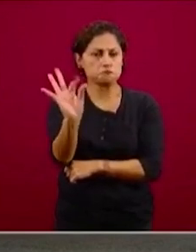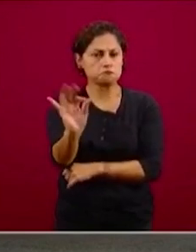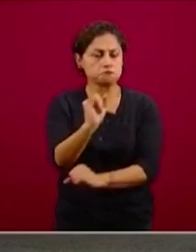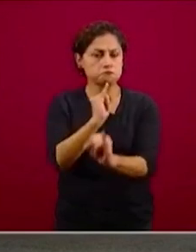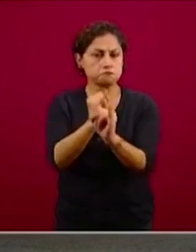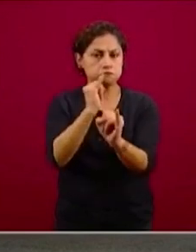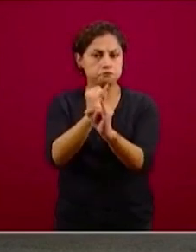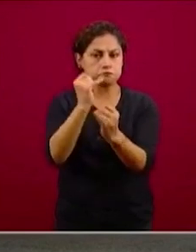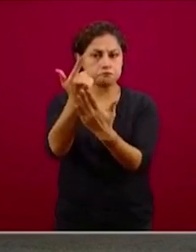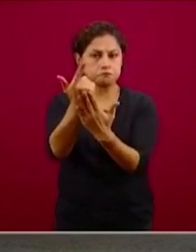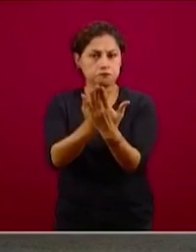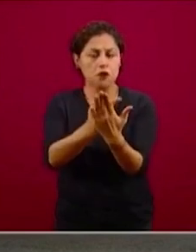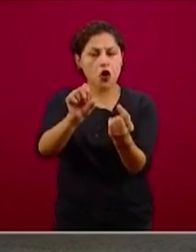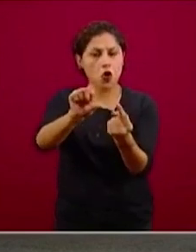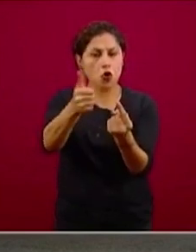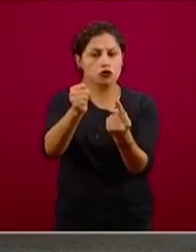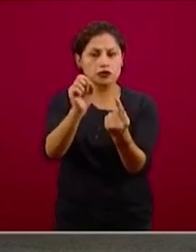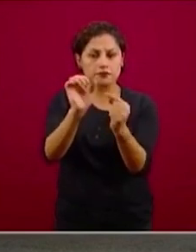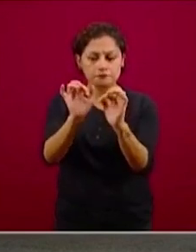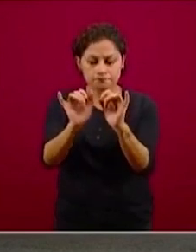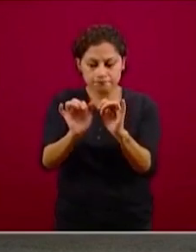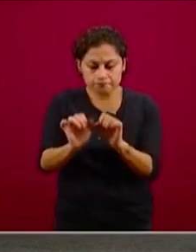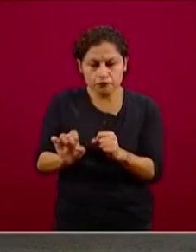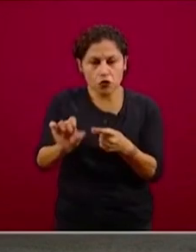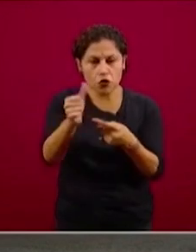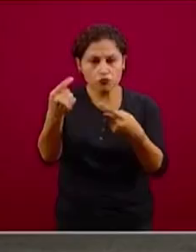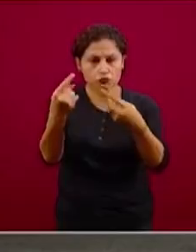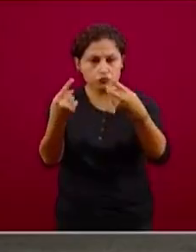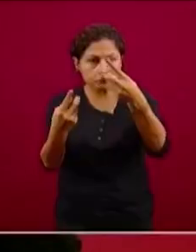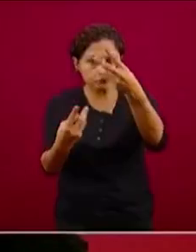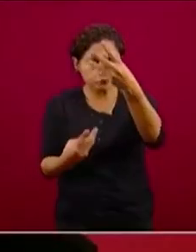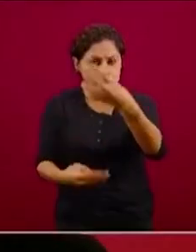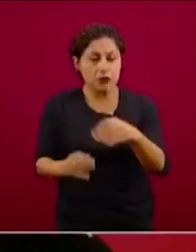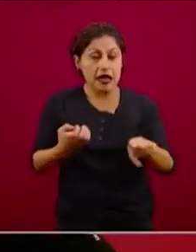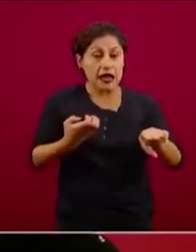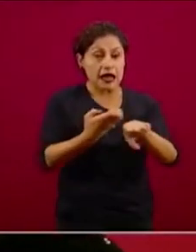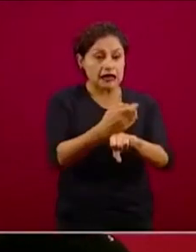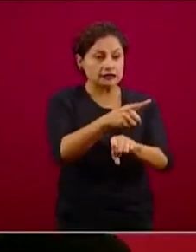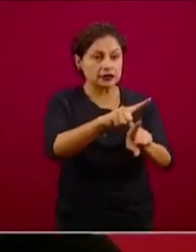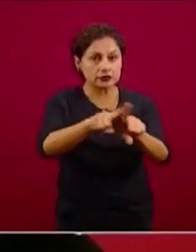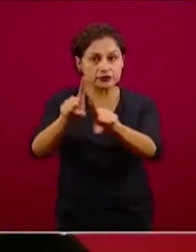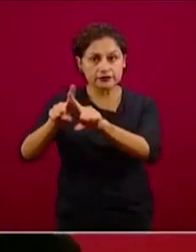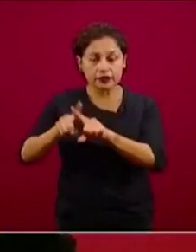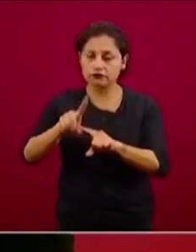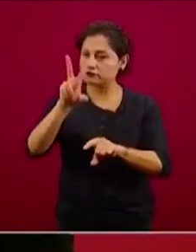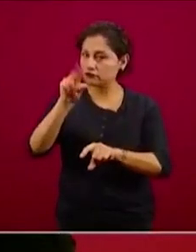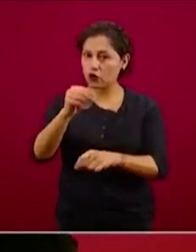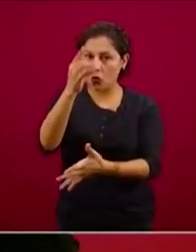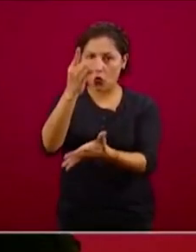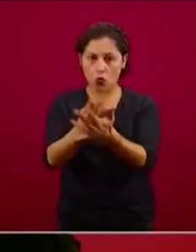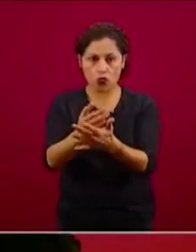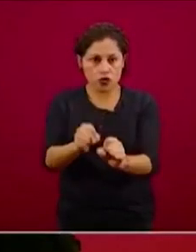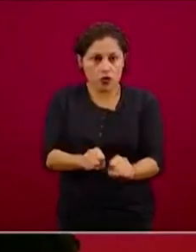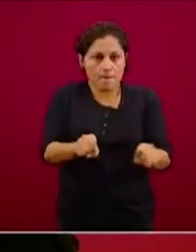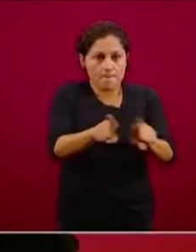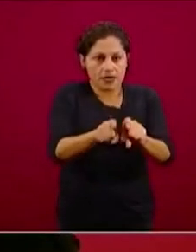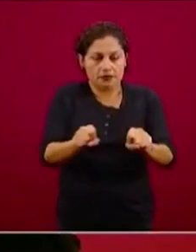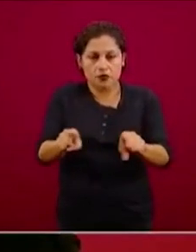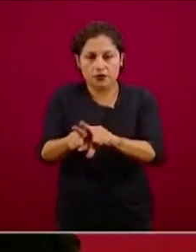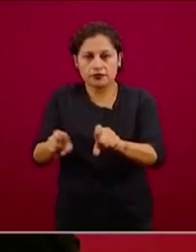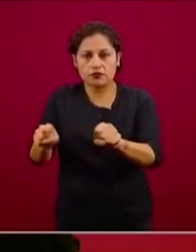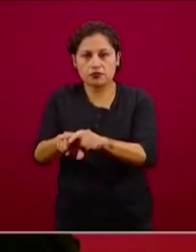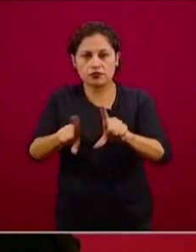para el país, no hay de que un estado tiene una y otro estado tiene otra. Y la información, toda ella, se produce